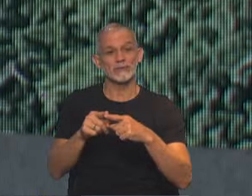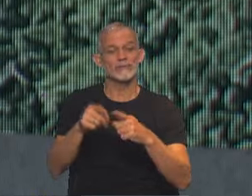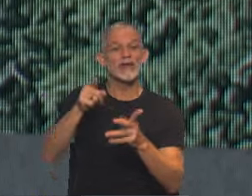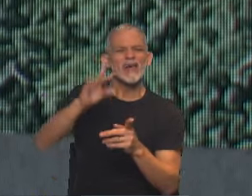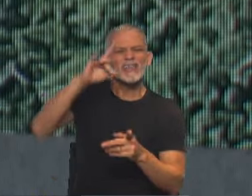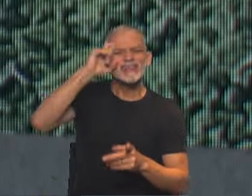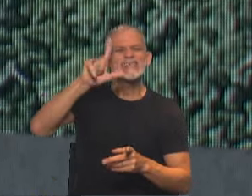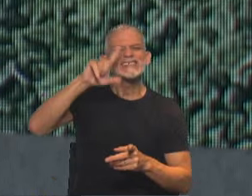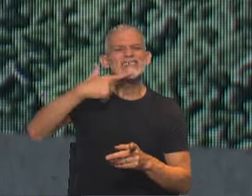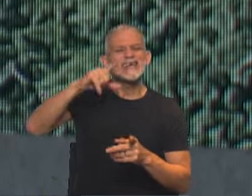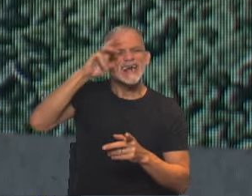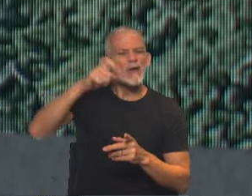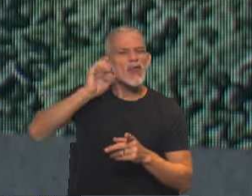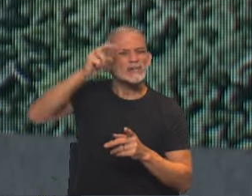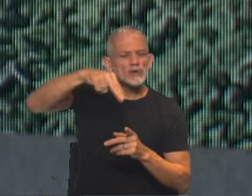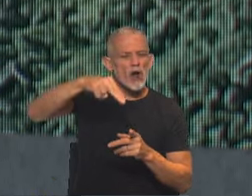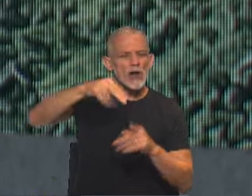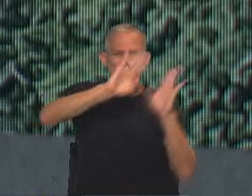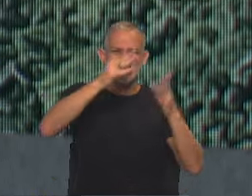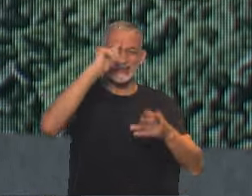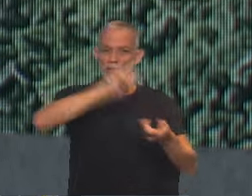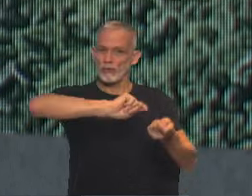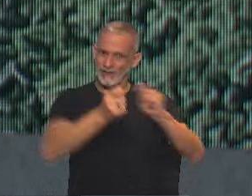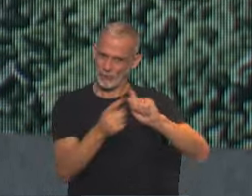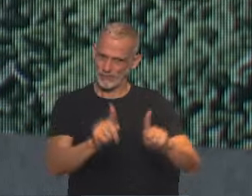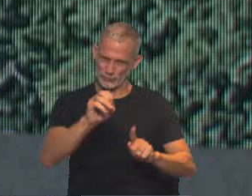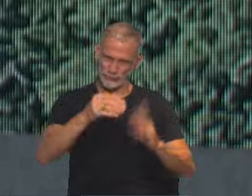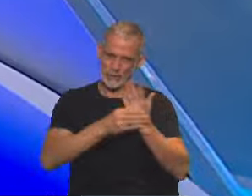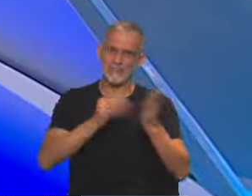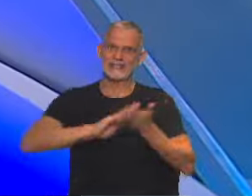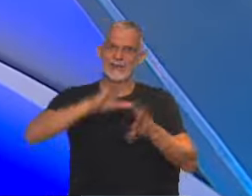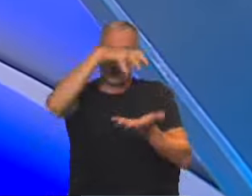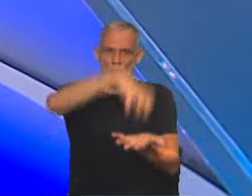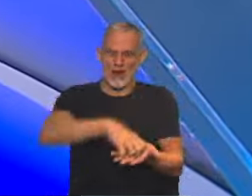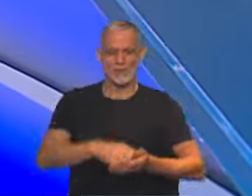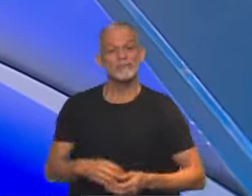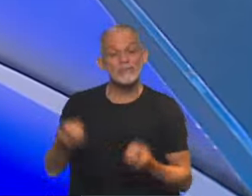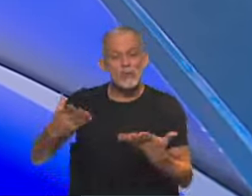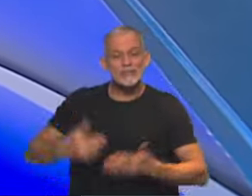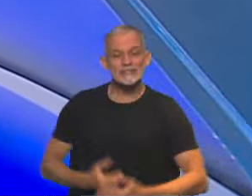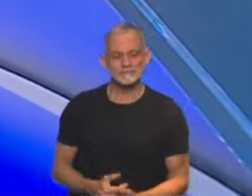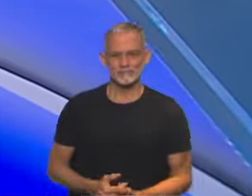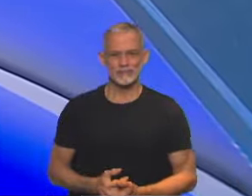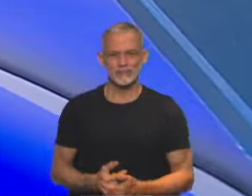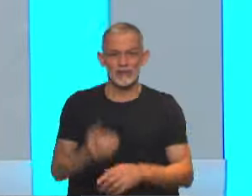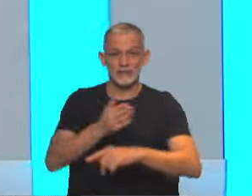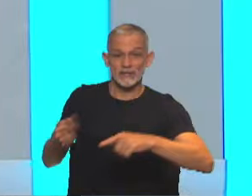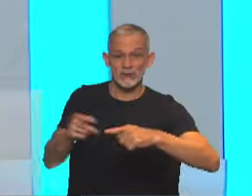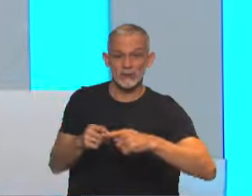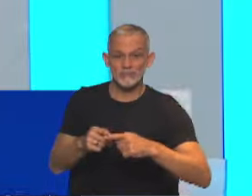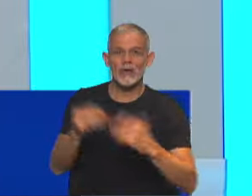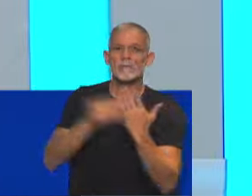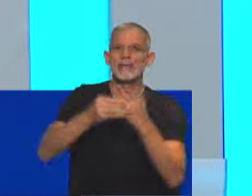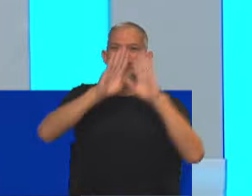trata de desregulación y transformación del Estado. Para analizar el tema ya estamos con Jimena Fuertes. Hola Jimena. Hola, buen día, ¿cómo estás? Sí, se trata de un